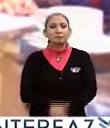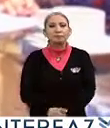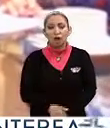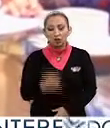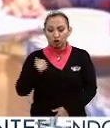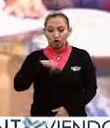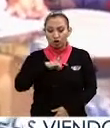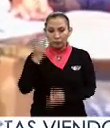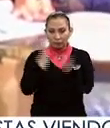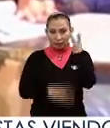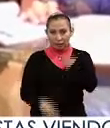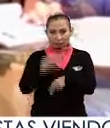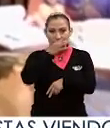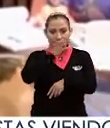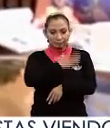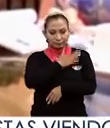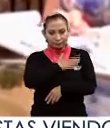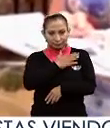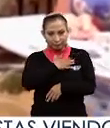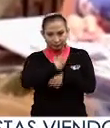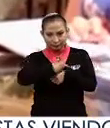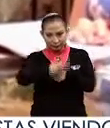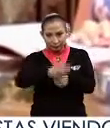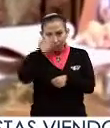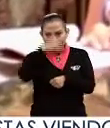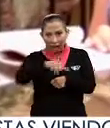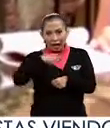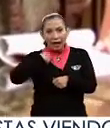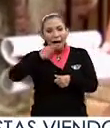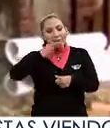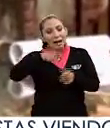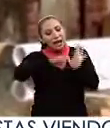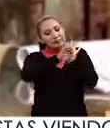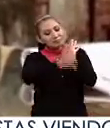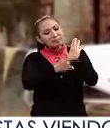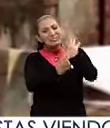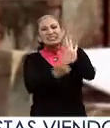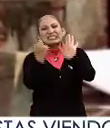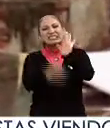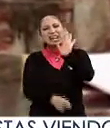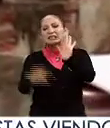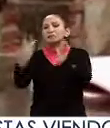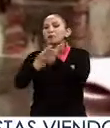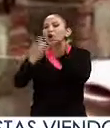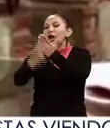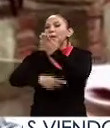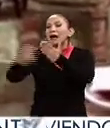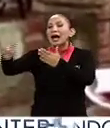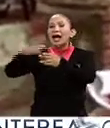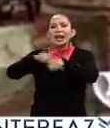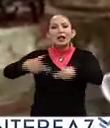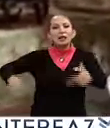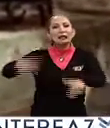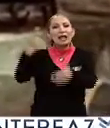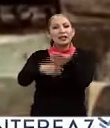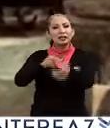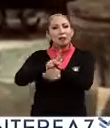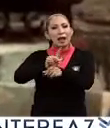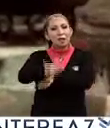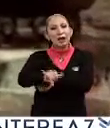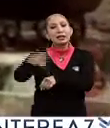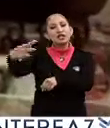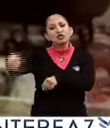Vinimos convocados para dar una referencia sobre las políticas lingüísticas en Paraguay